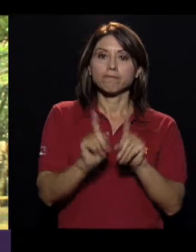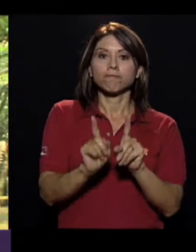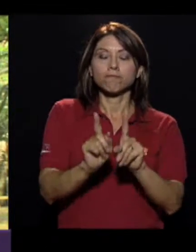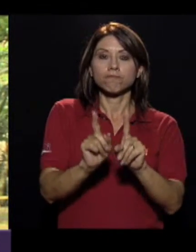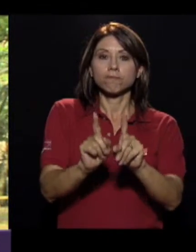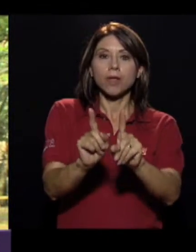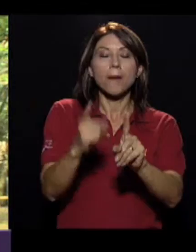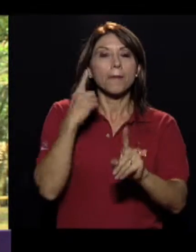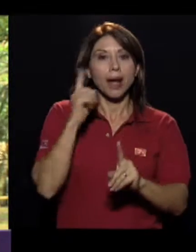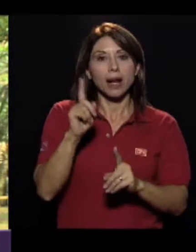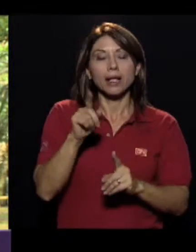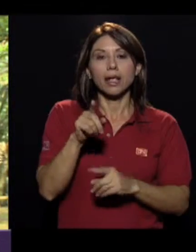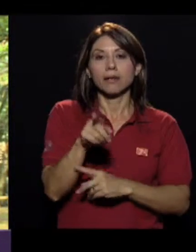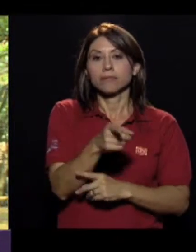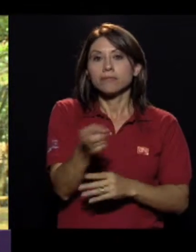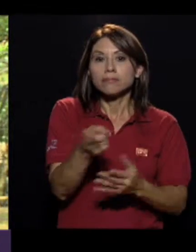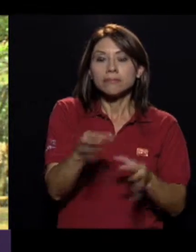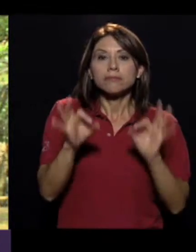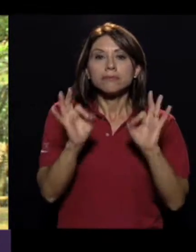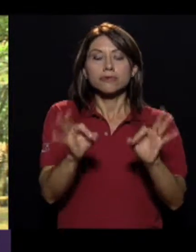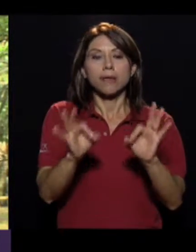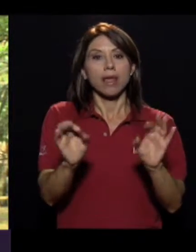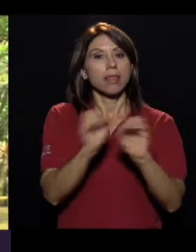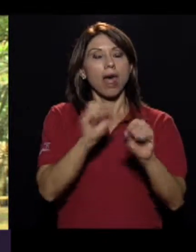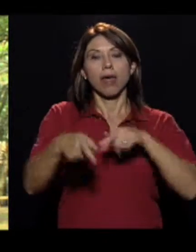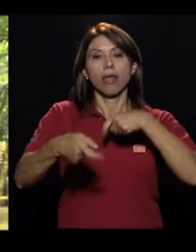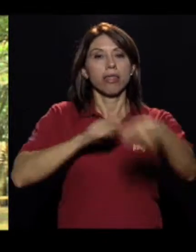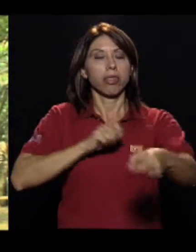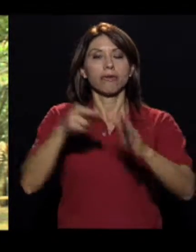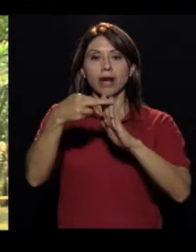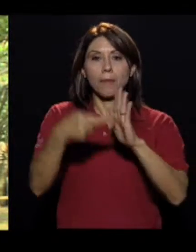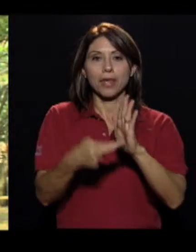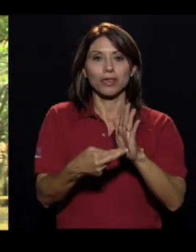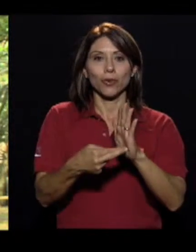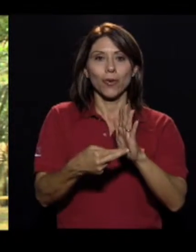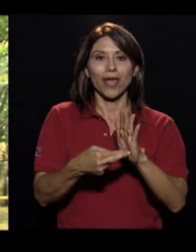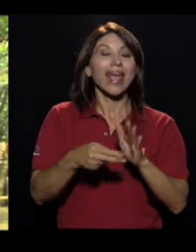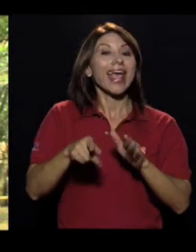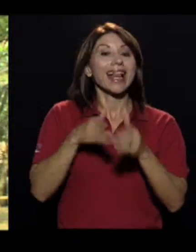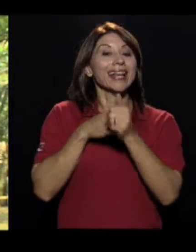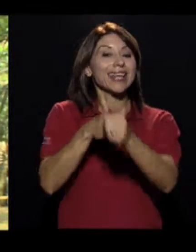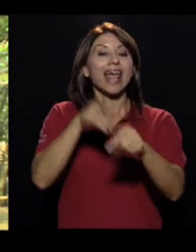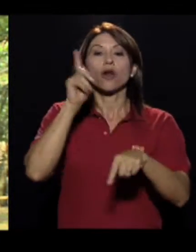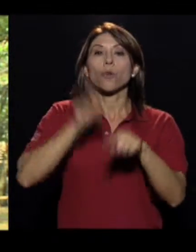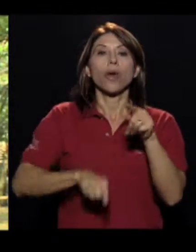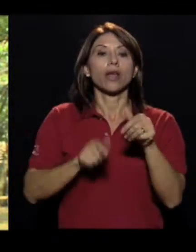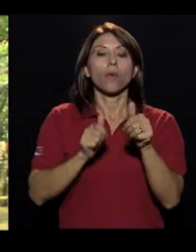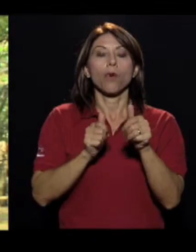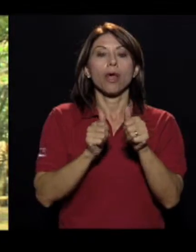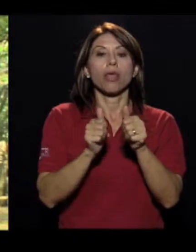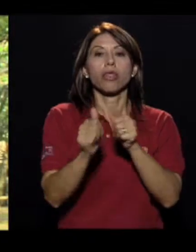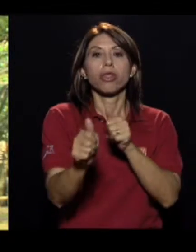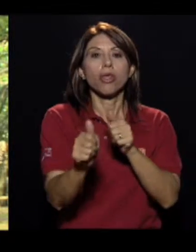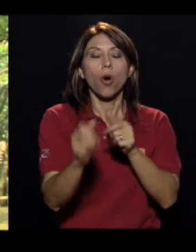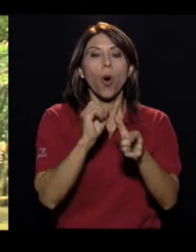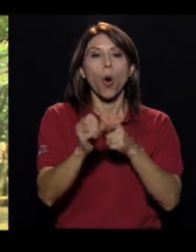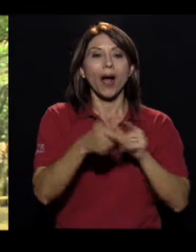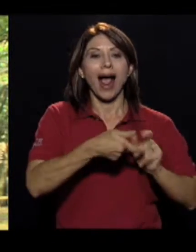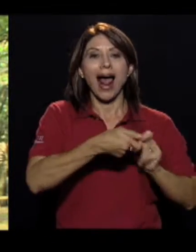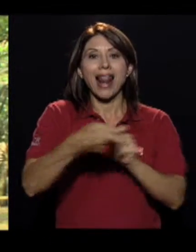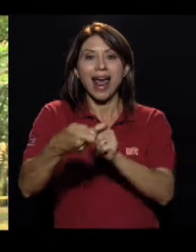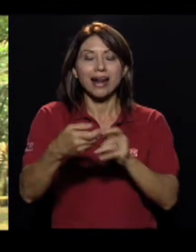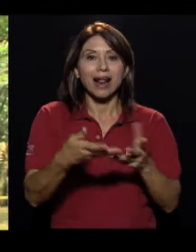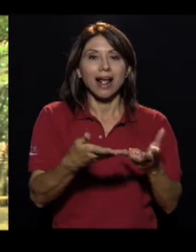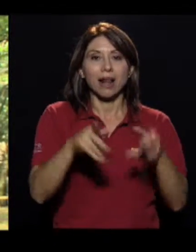incumplase una de las partes del reglamento, que es que el guía sobrepase o jale al atleta. El atleta sí puede